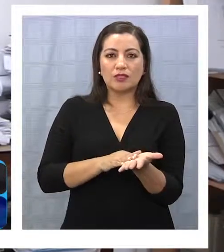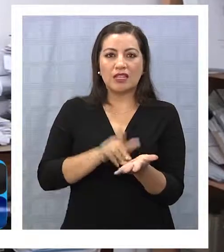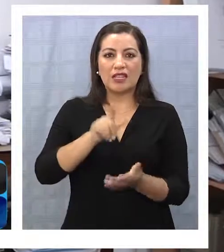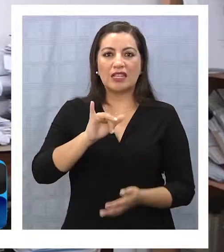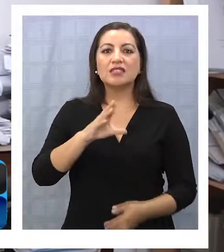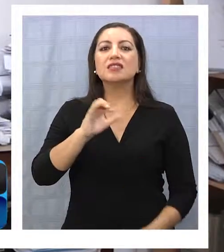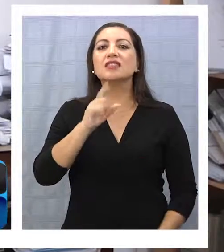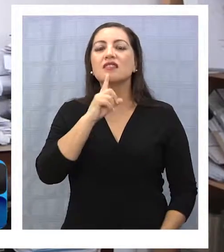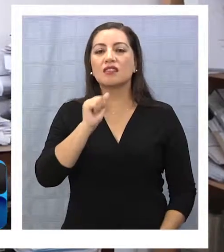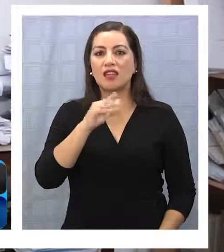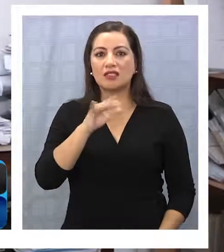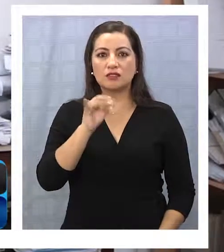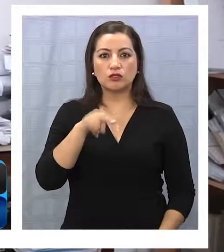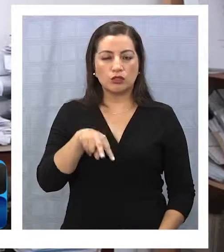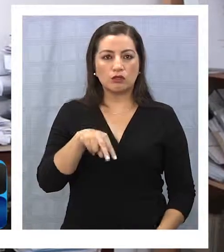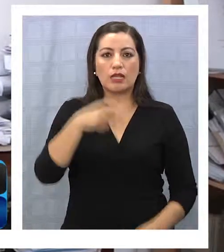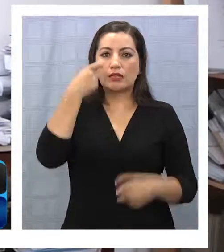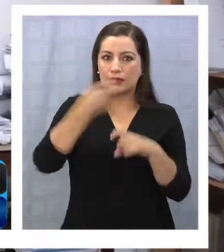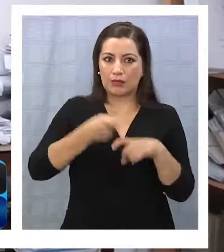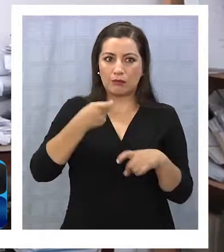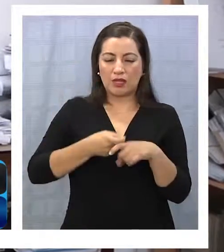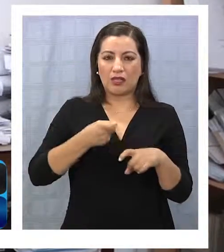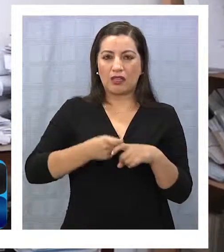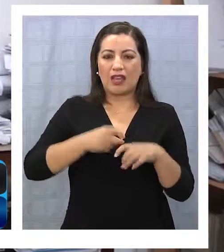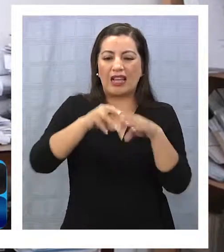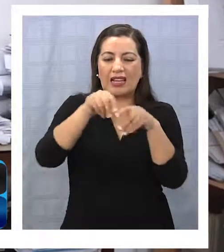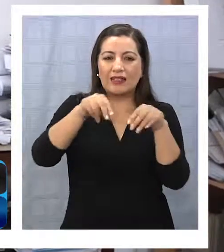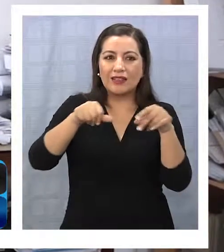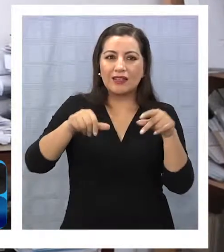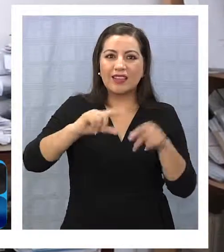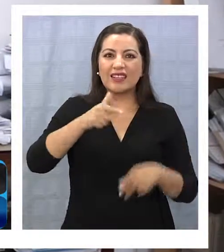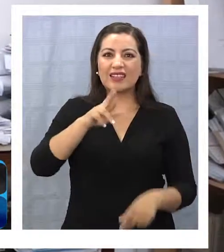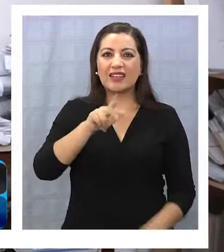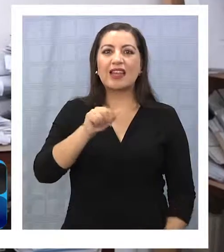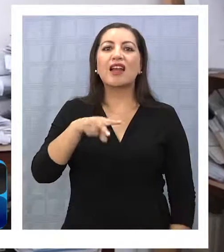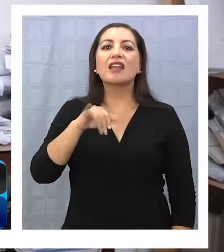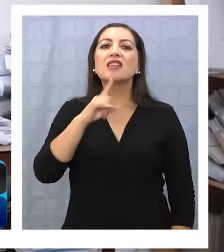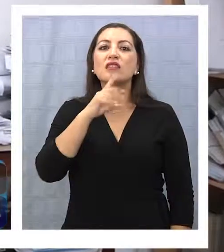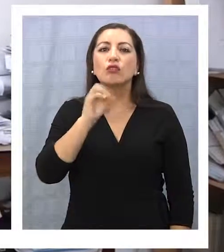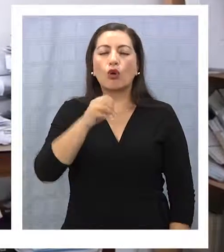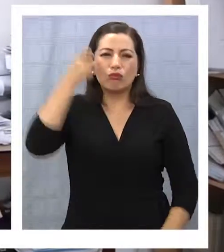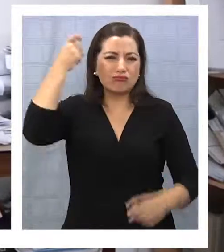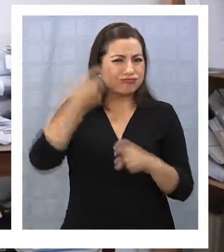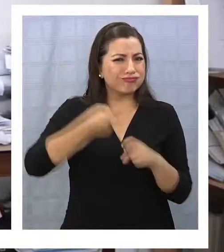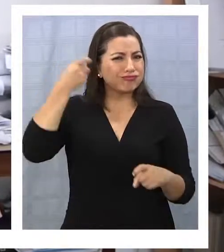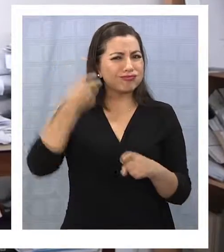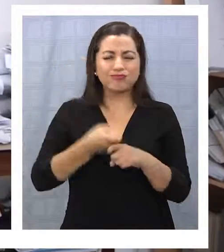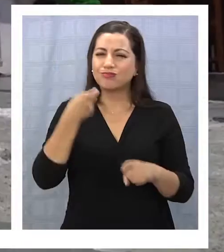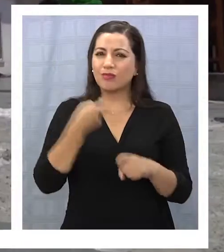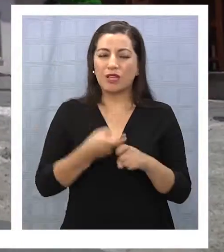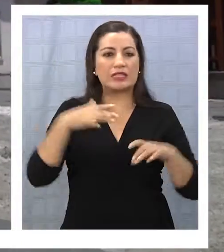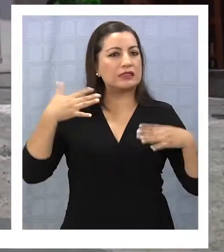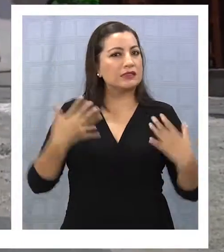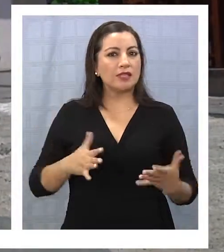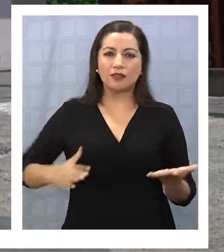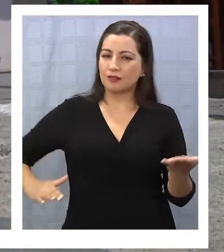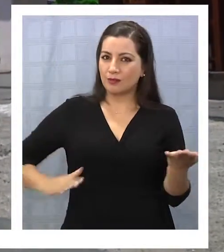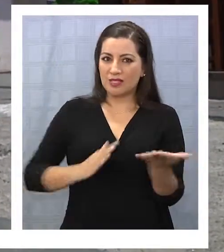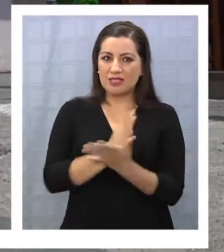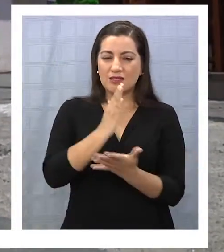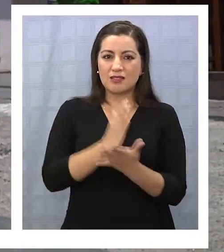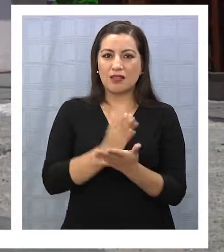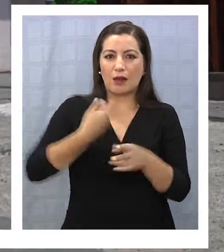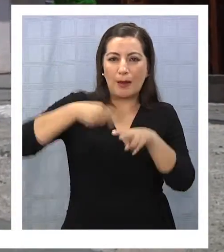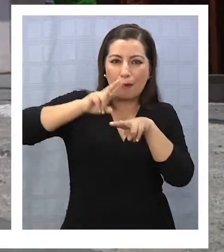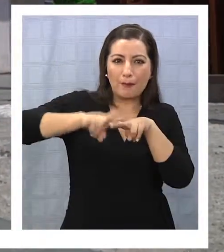adjudicada de piedra de granito. Es importante decir que es granito, una piedra durísima, y que ya están iniciando la instalación de